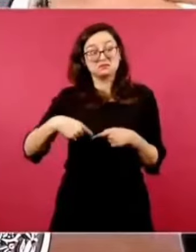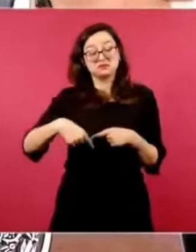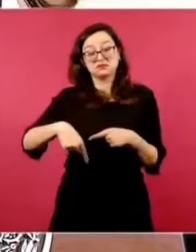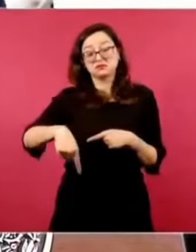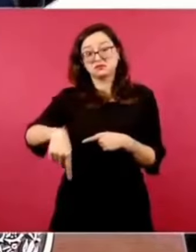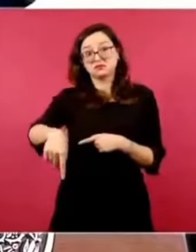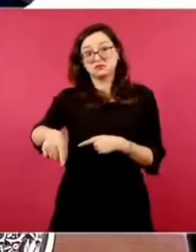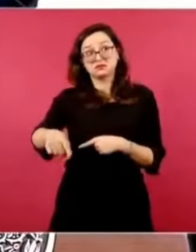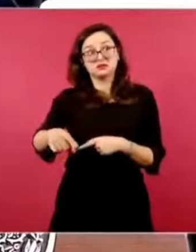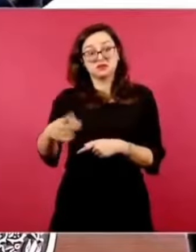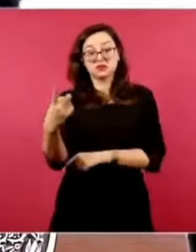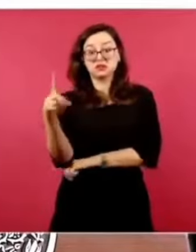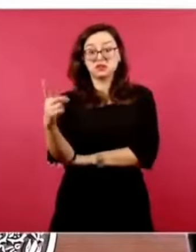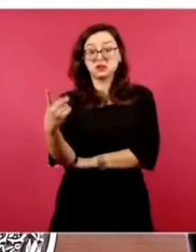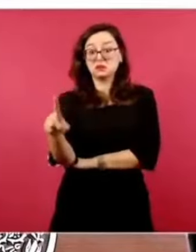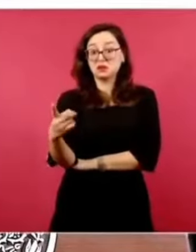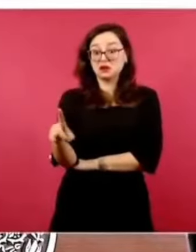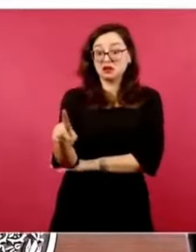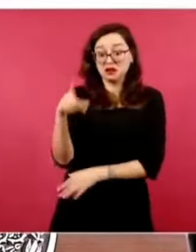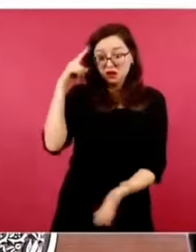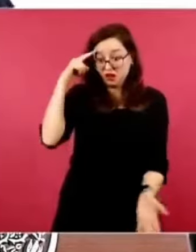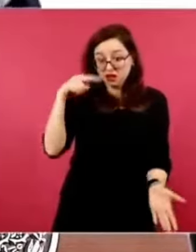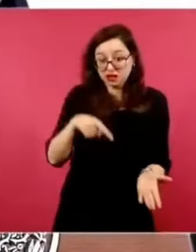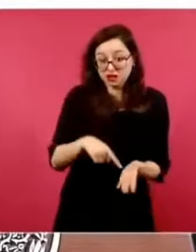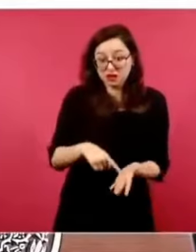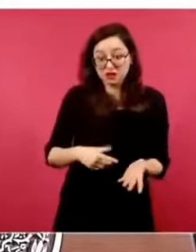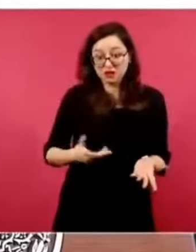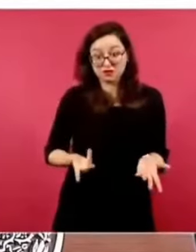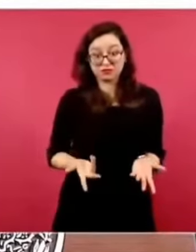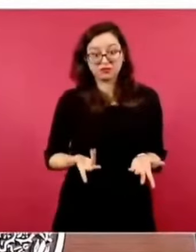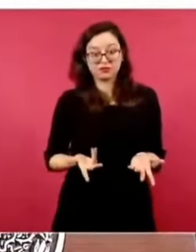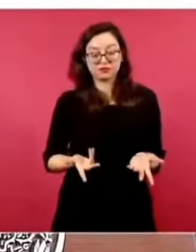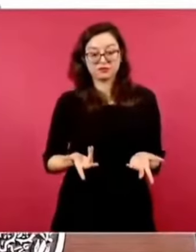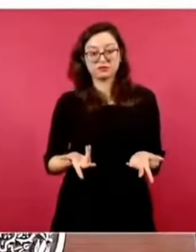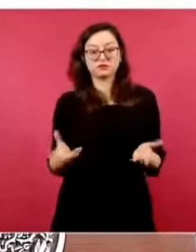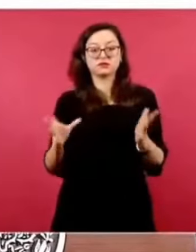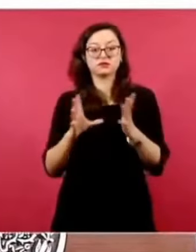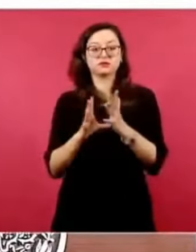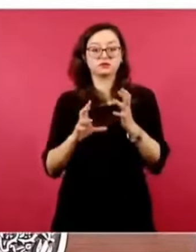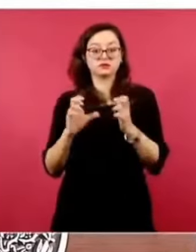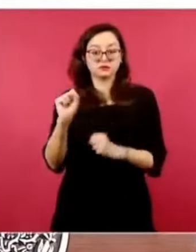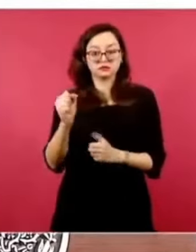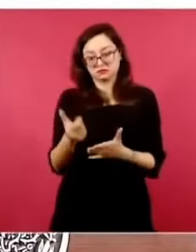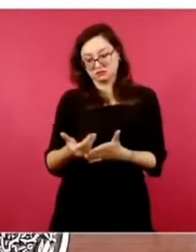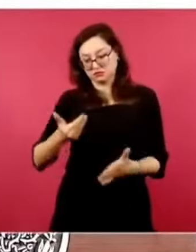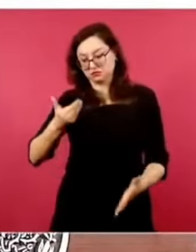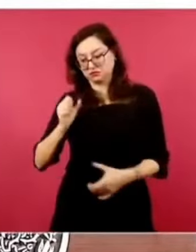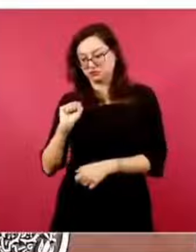la reforma constitucional podría estar en septiembre.